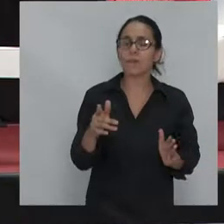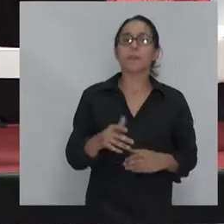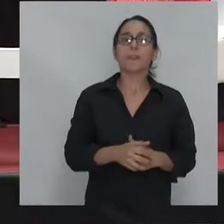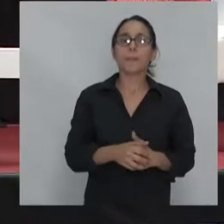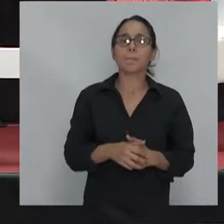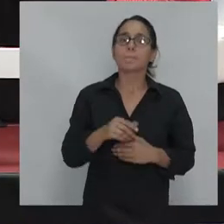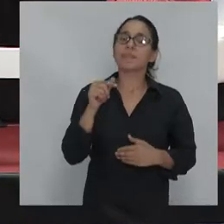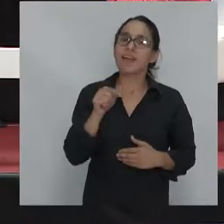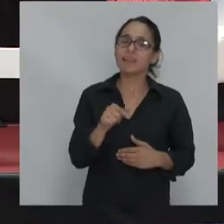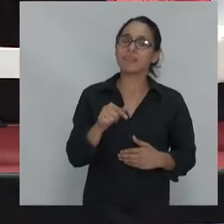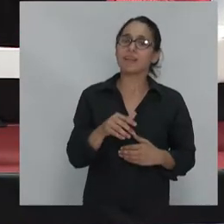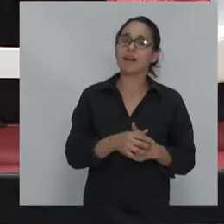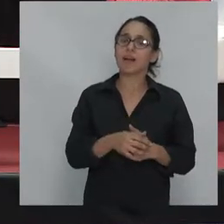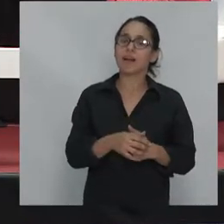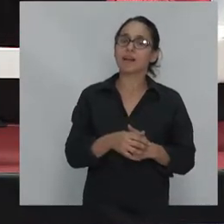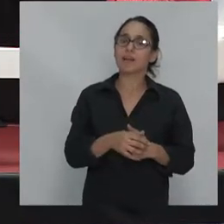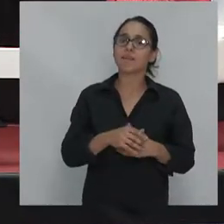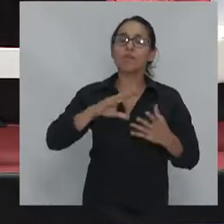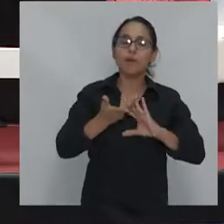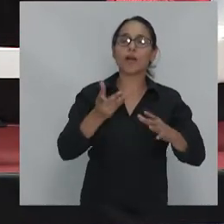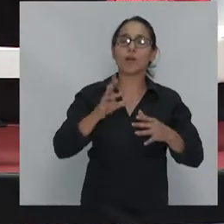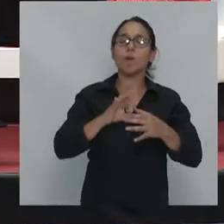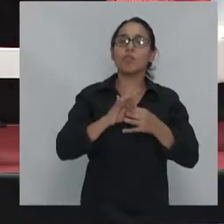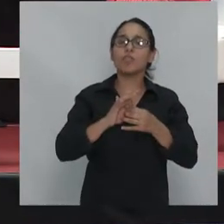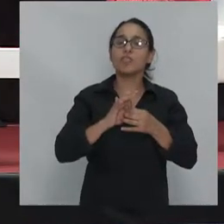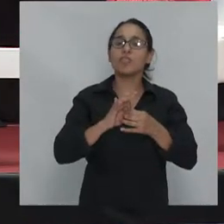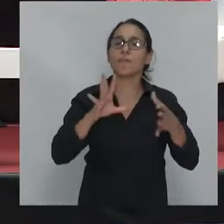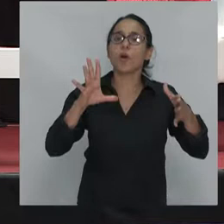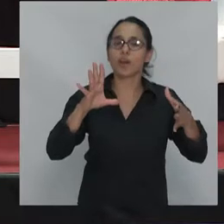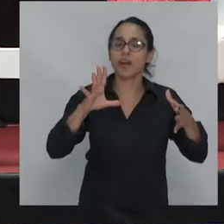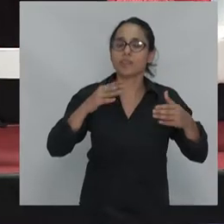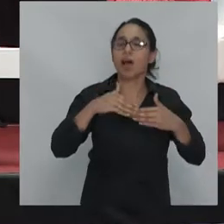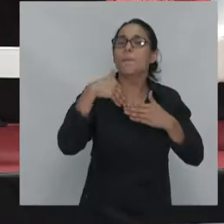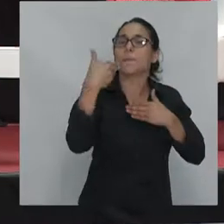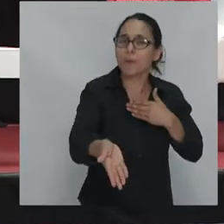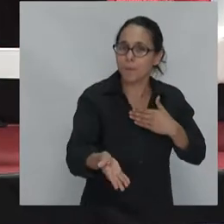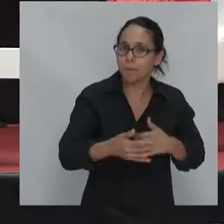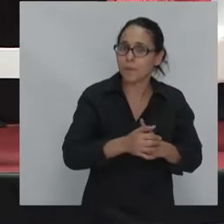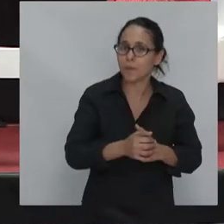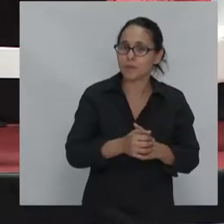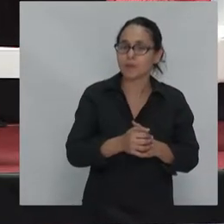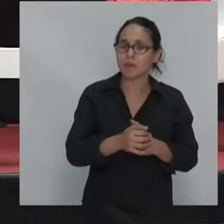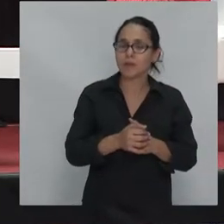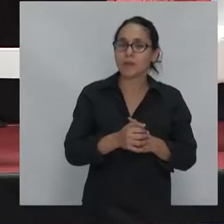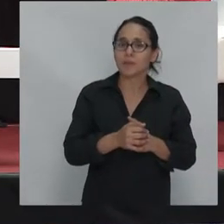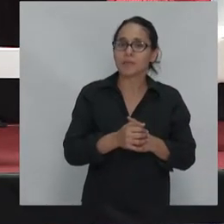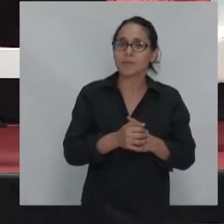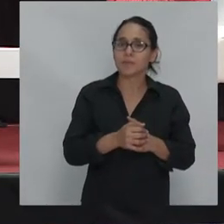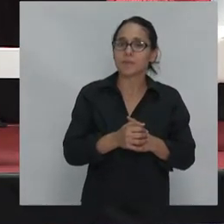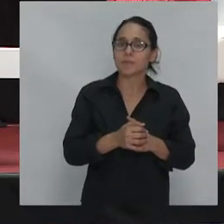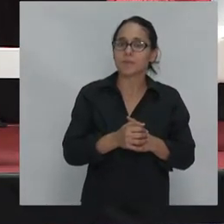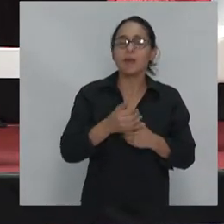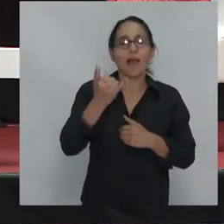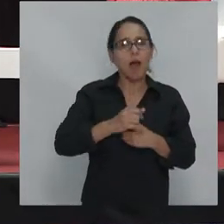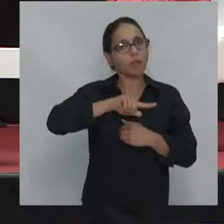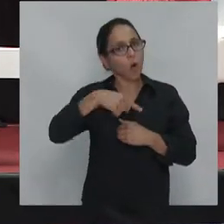resistencias, son resistencias a la postdemocracia, ese aspecto de la postdemocracia que es la postpolítica. Pero hay otro